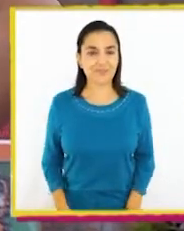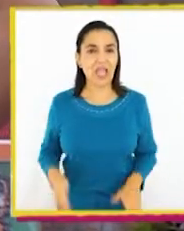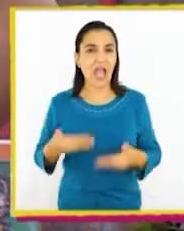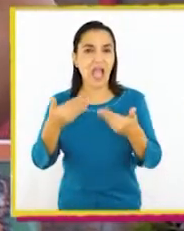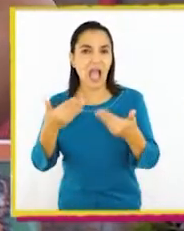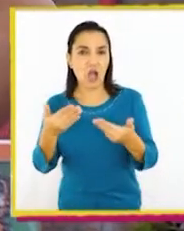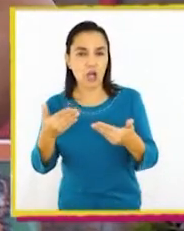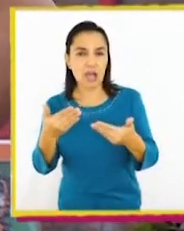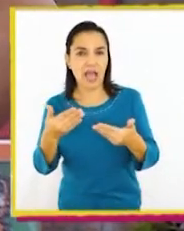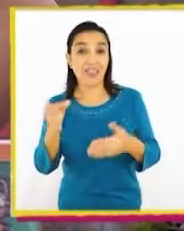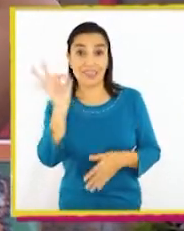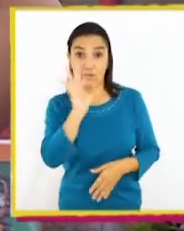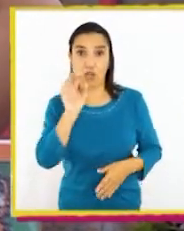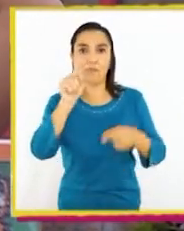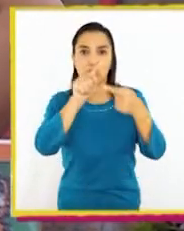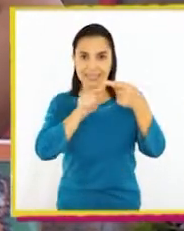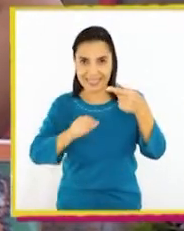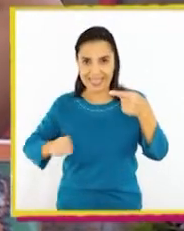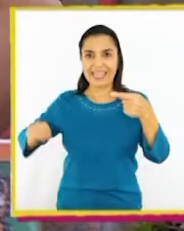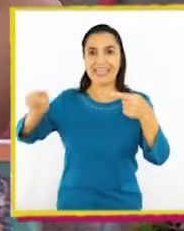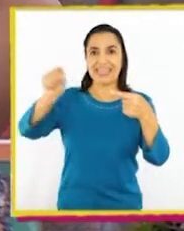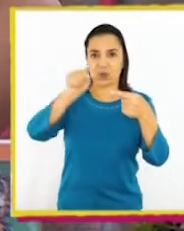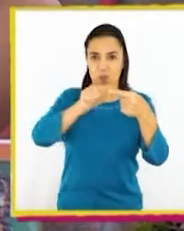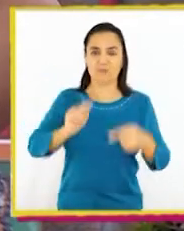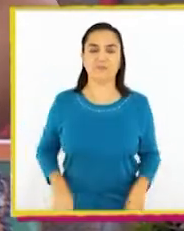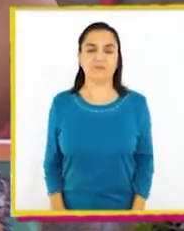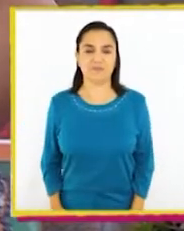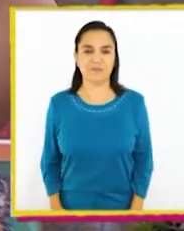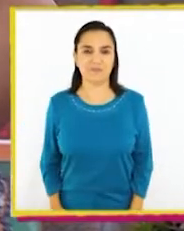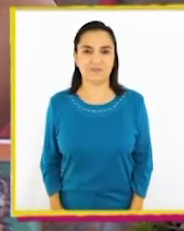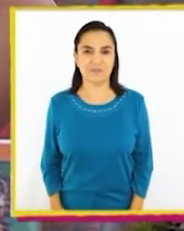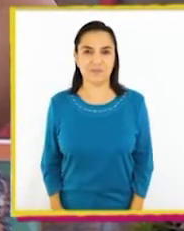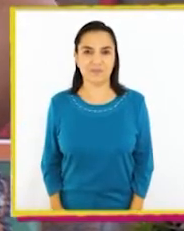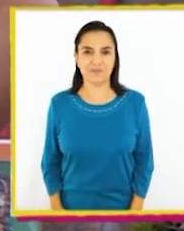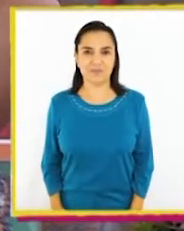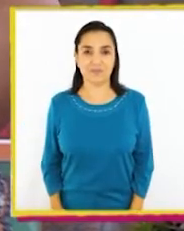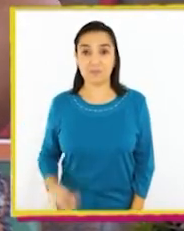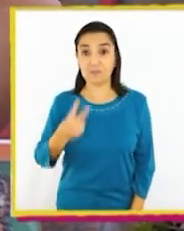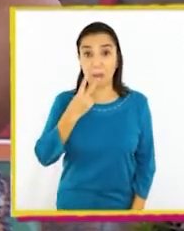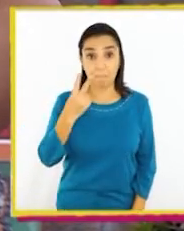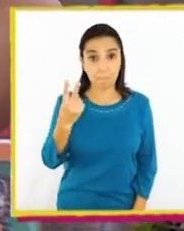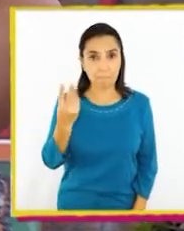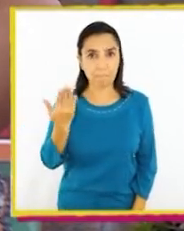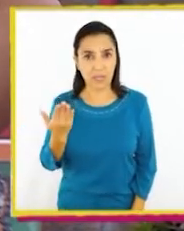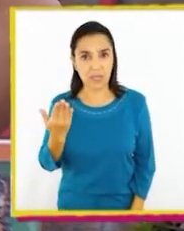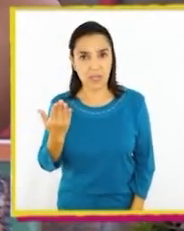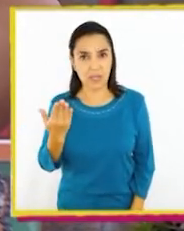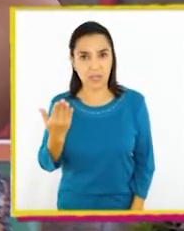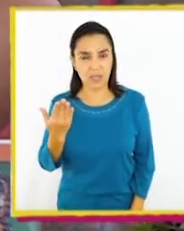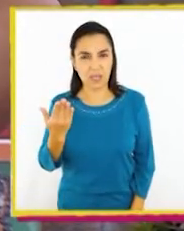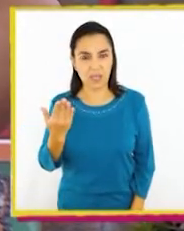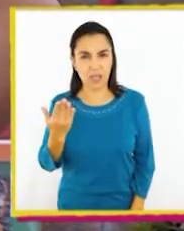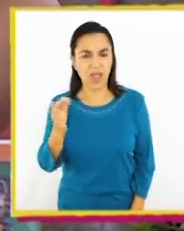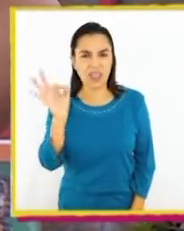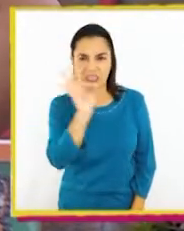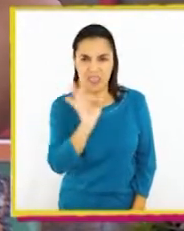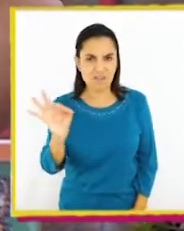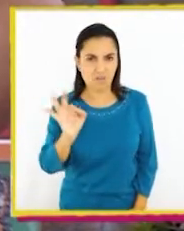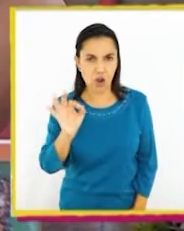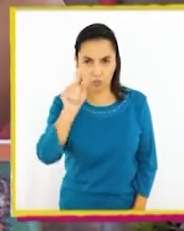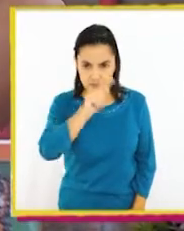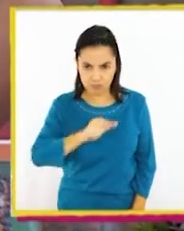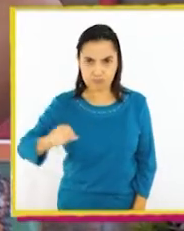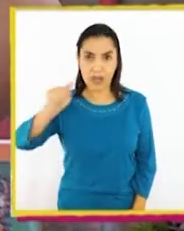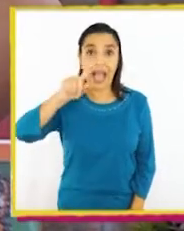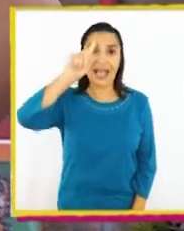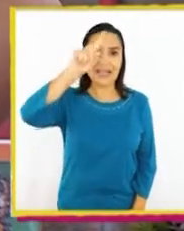Ahora dibujemos un círculo. Así. Y miren, si agregamos unas líneas